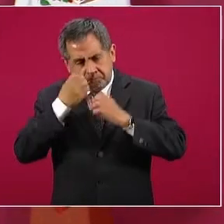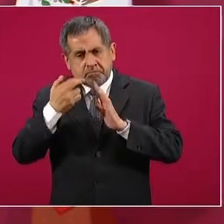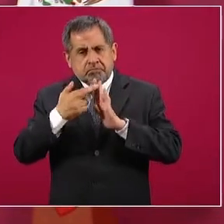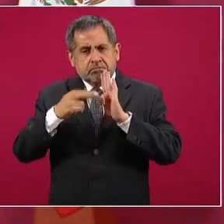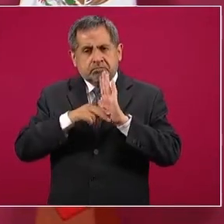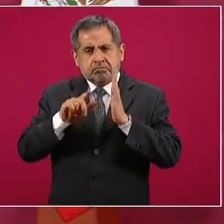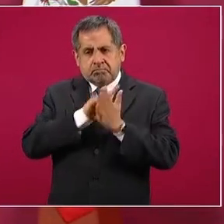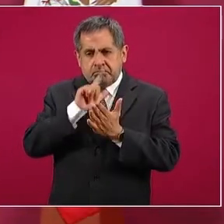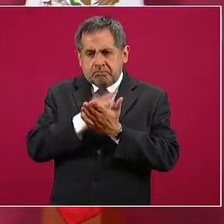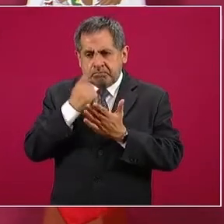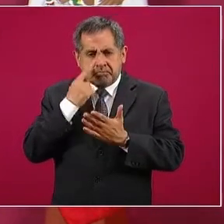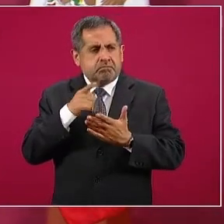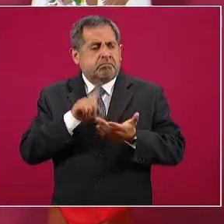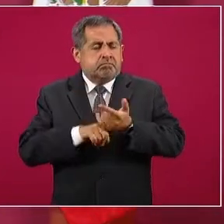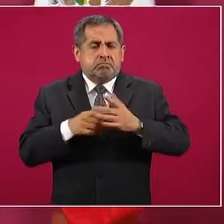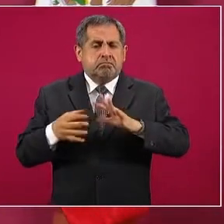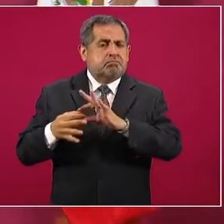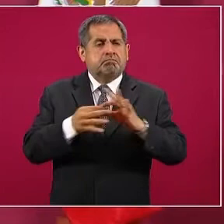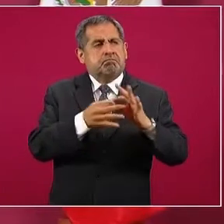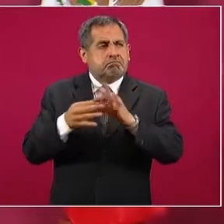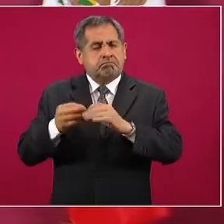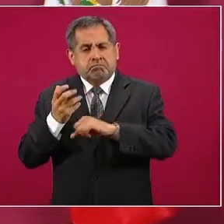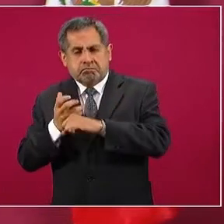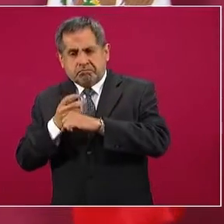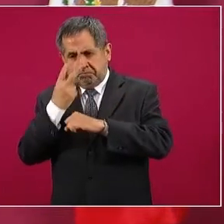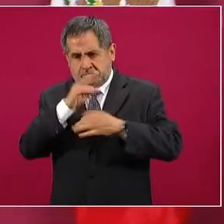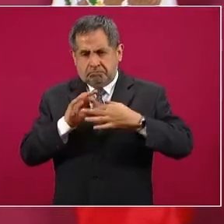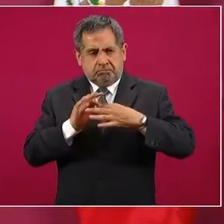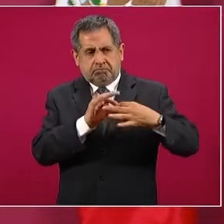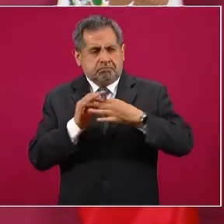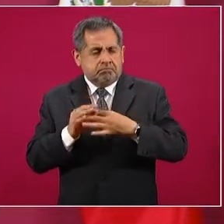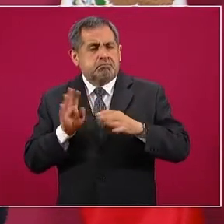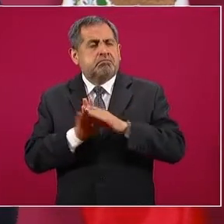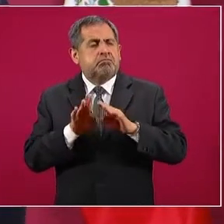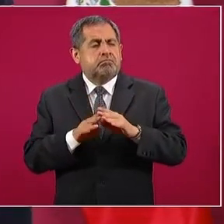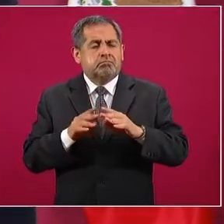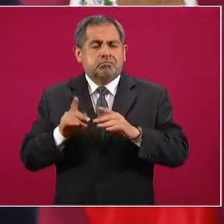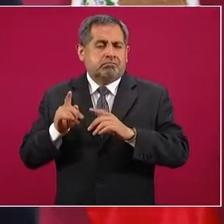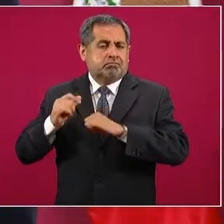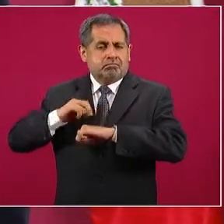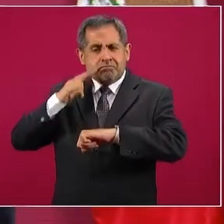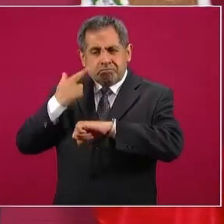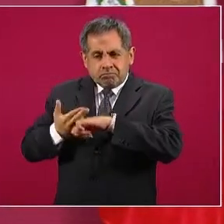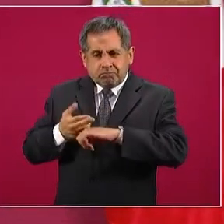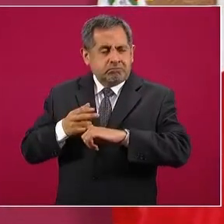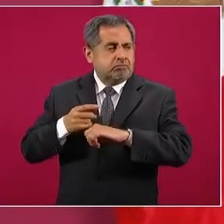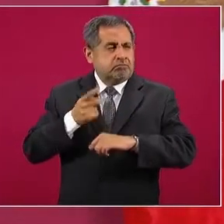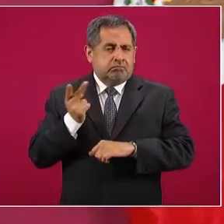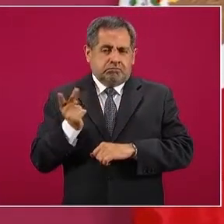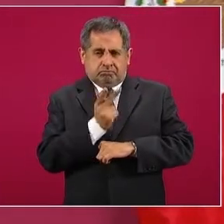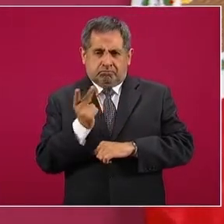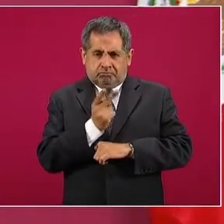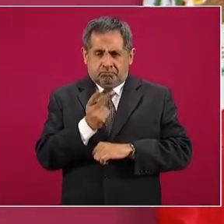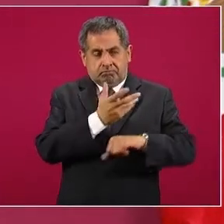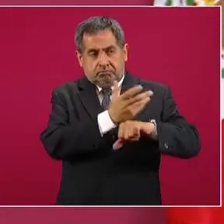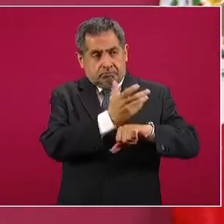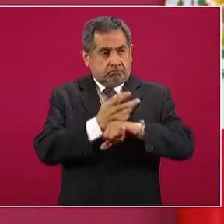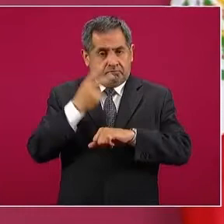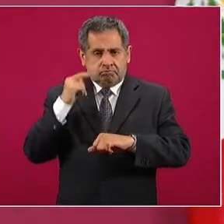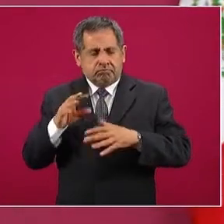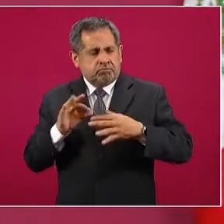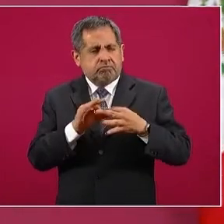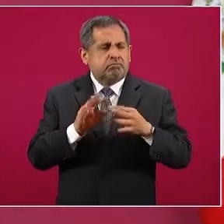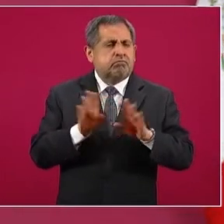en que se da la cooperación con las agencias de Estados Unidos